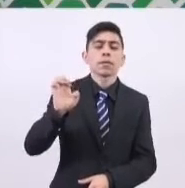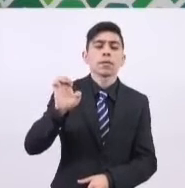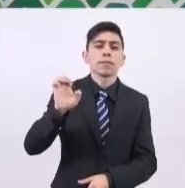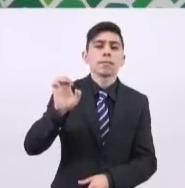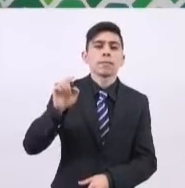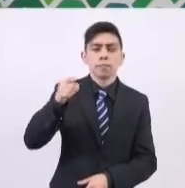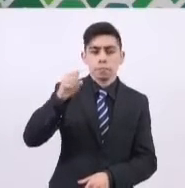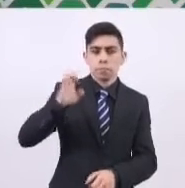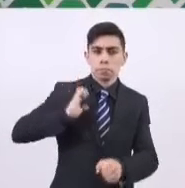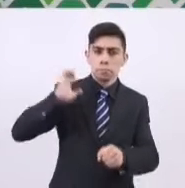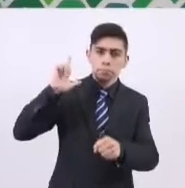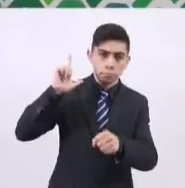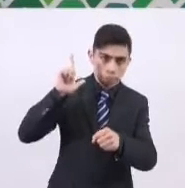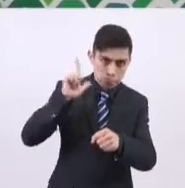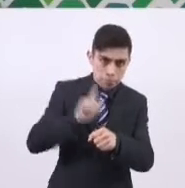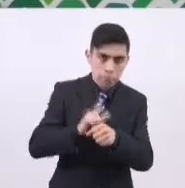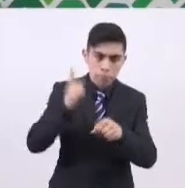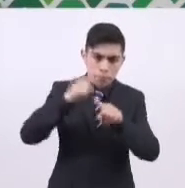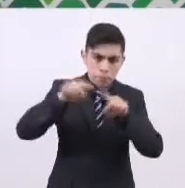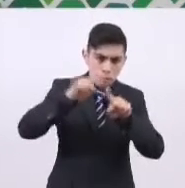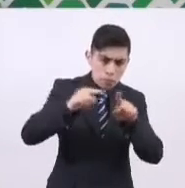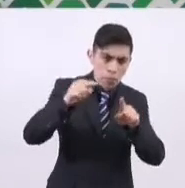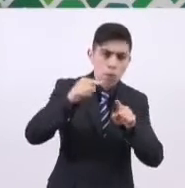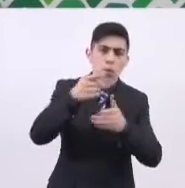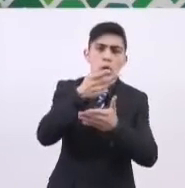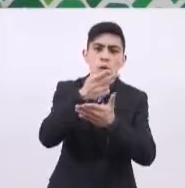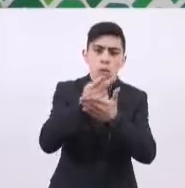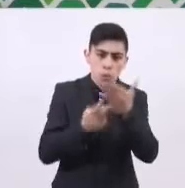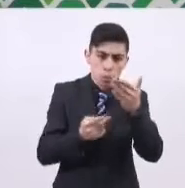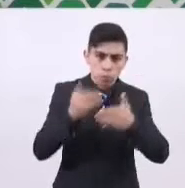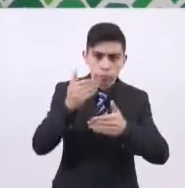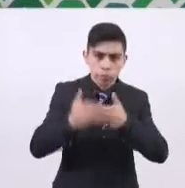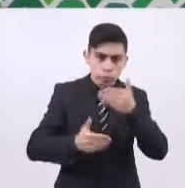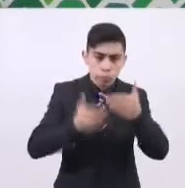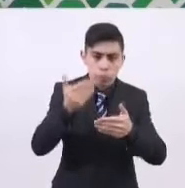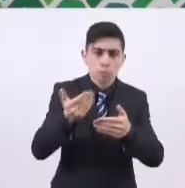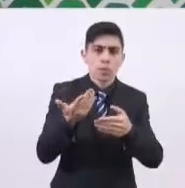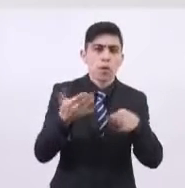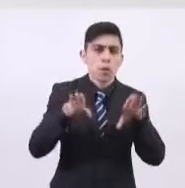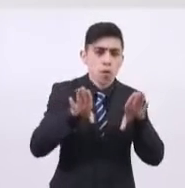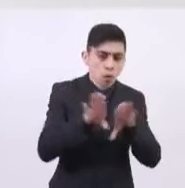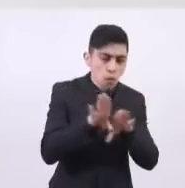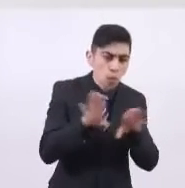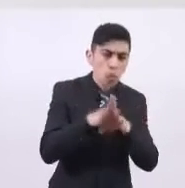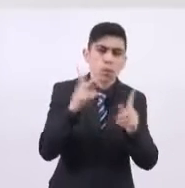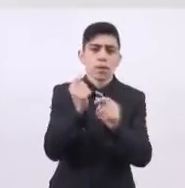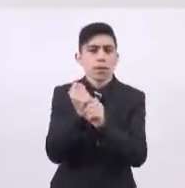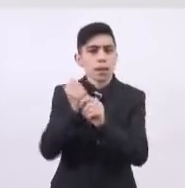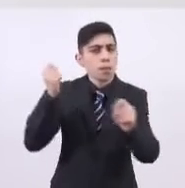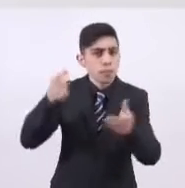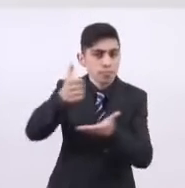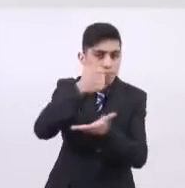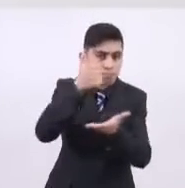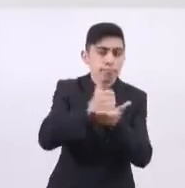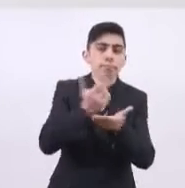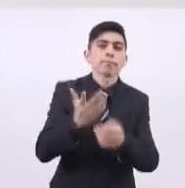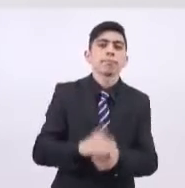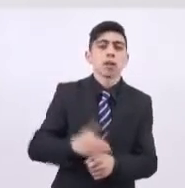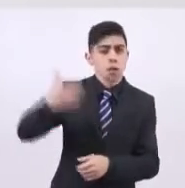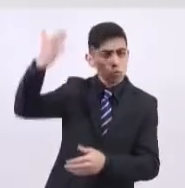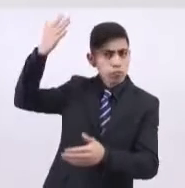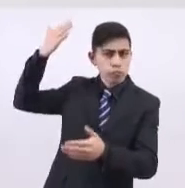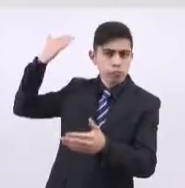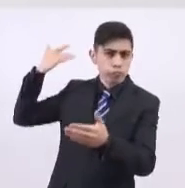y procesos, especializado en implementación y operación de sistemas de transporte urbano. Ha trabajado durante